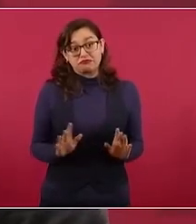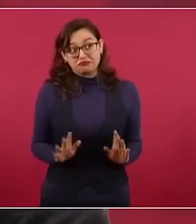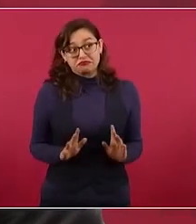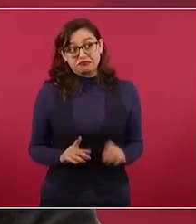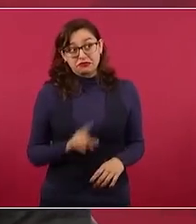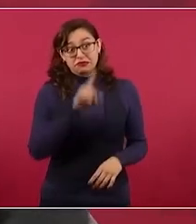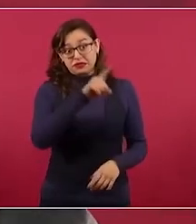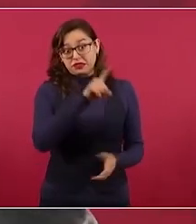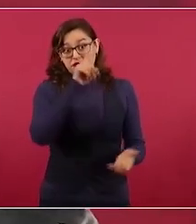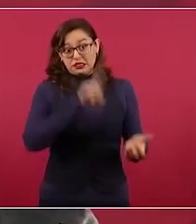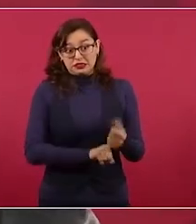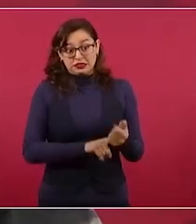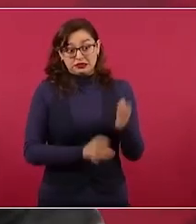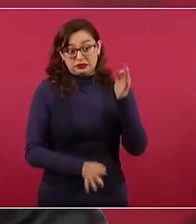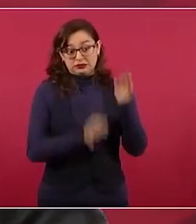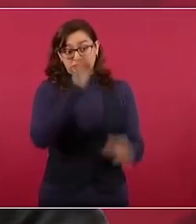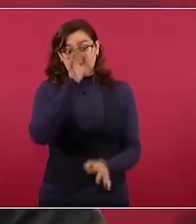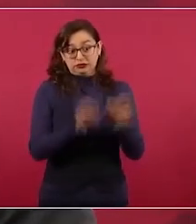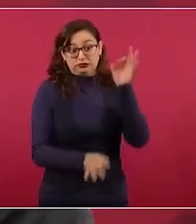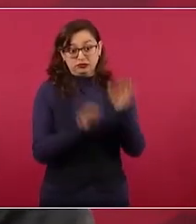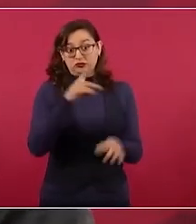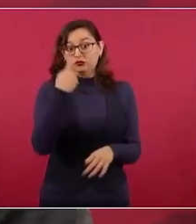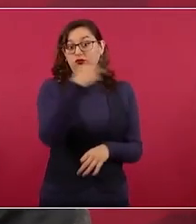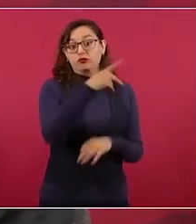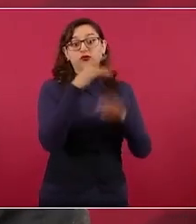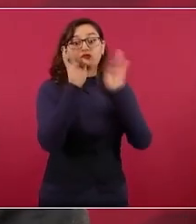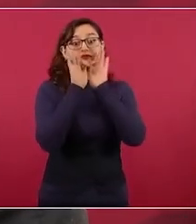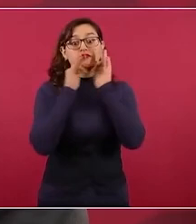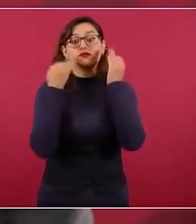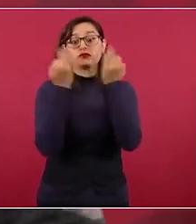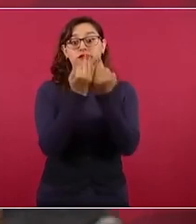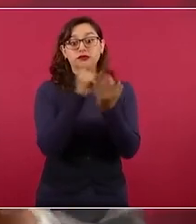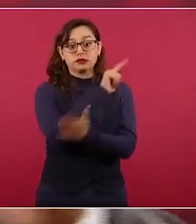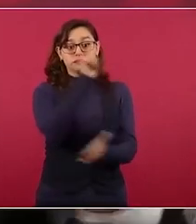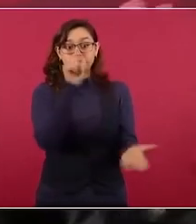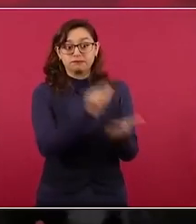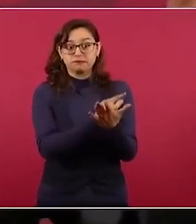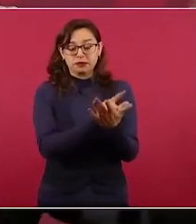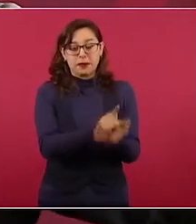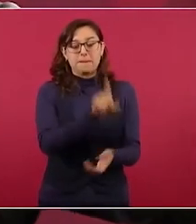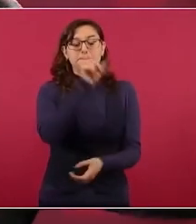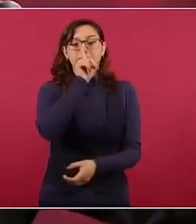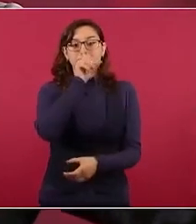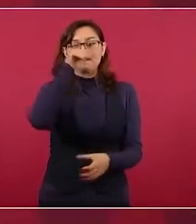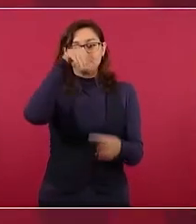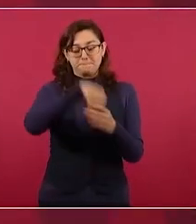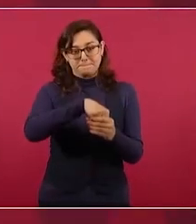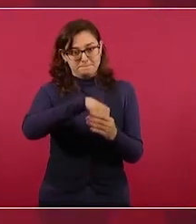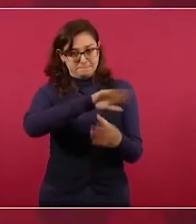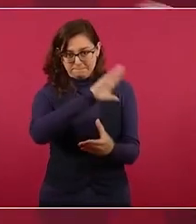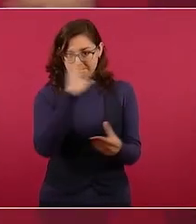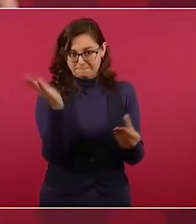de legalidad se mantenga ese expediente